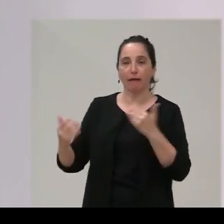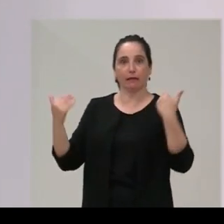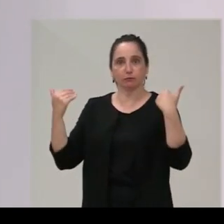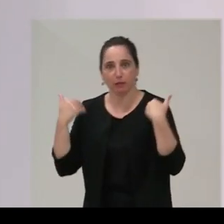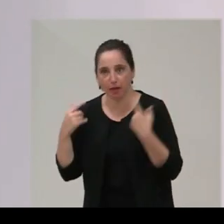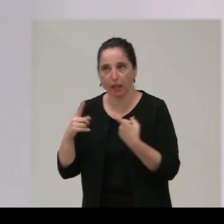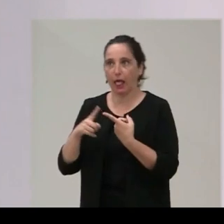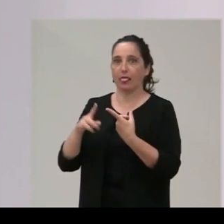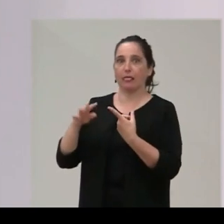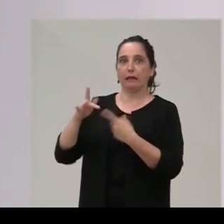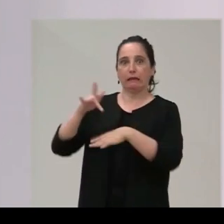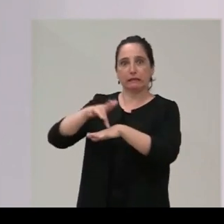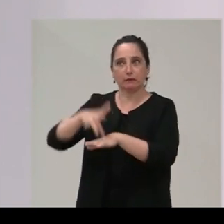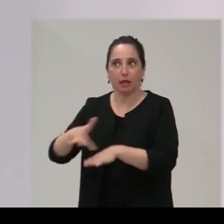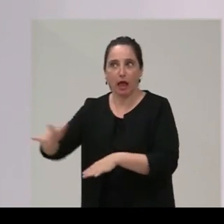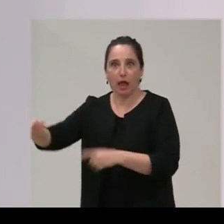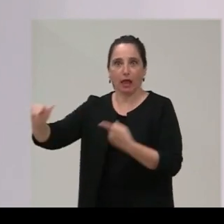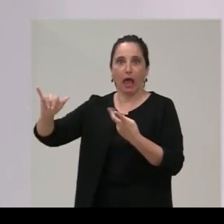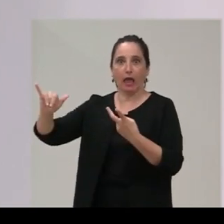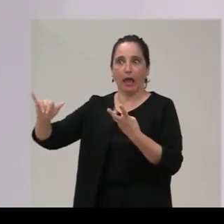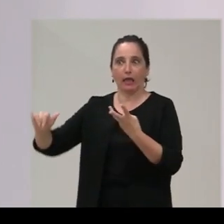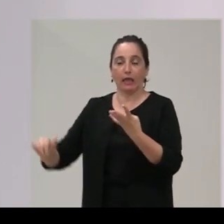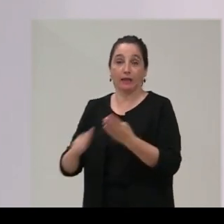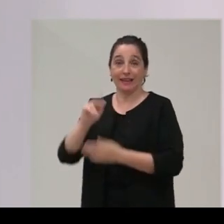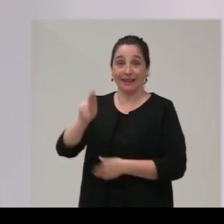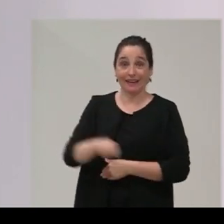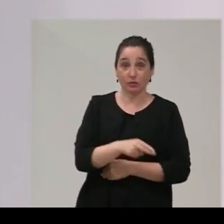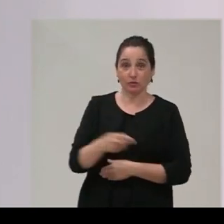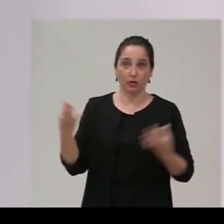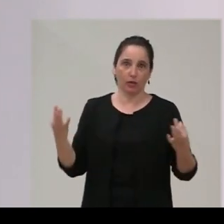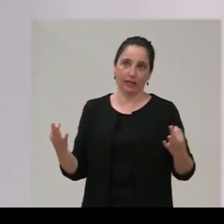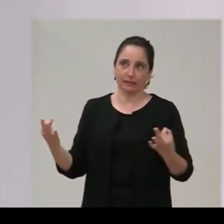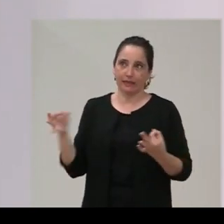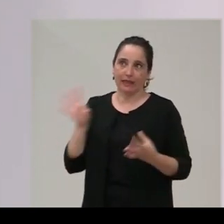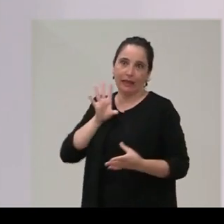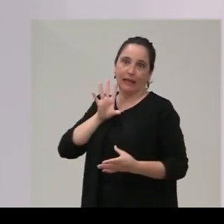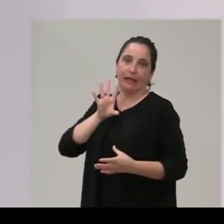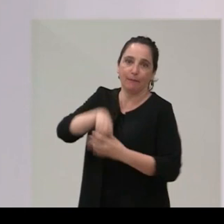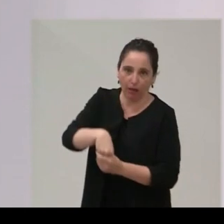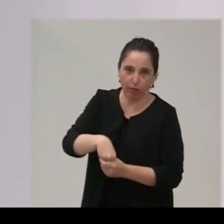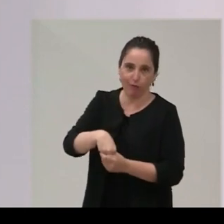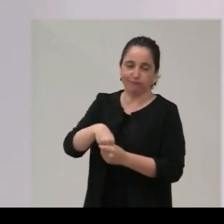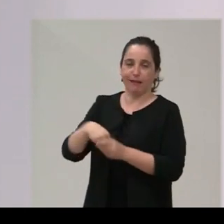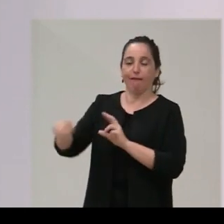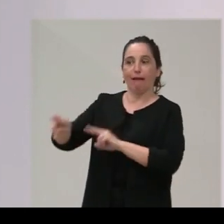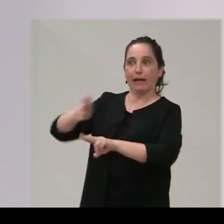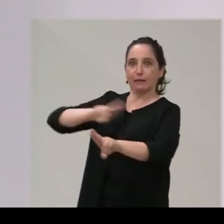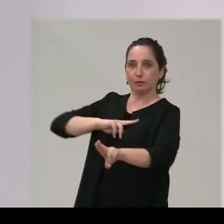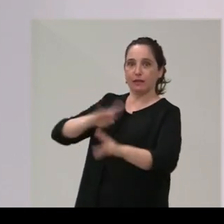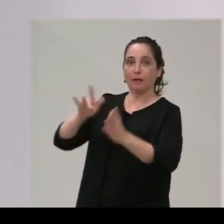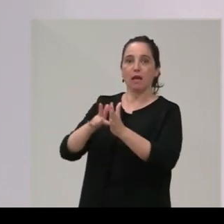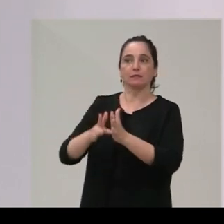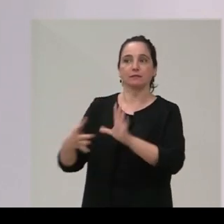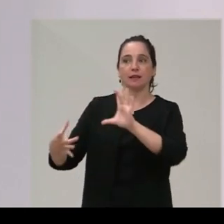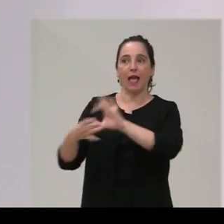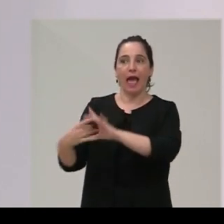responsabilidad, ha habido sensibilidad y eso, el resultado es implicación, respuesta y un aliado para que